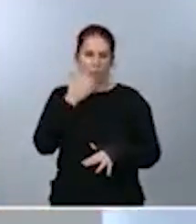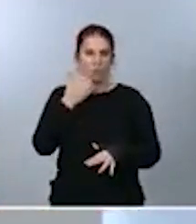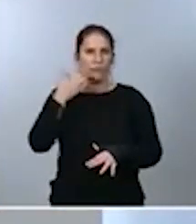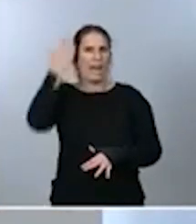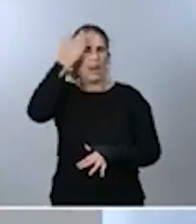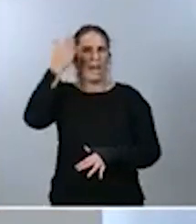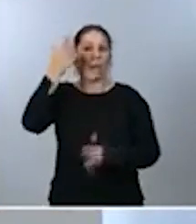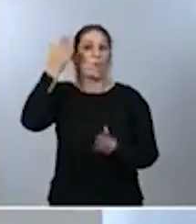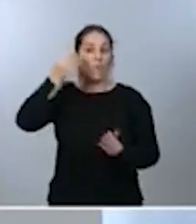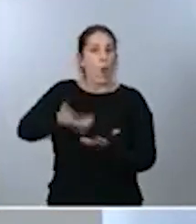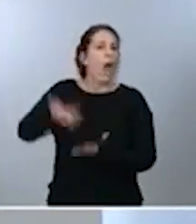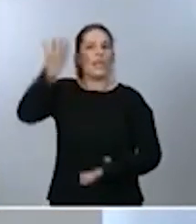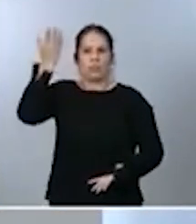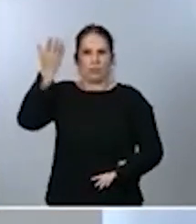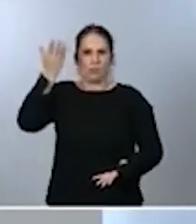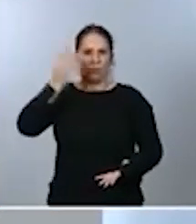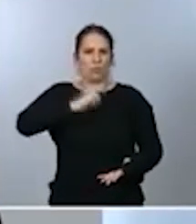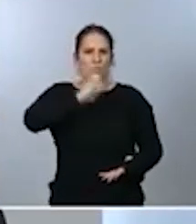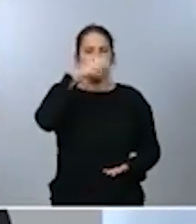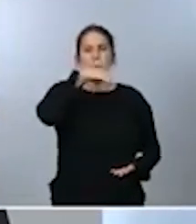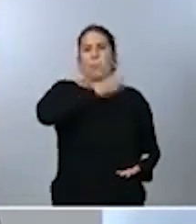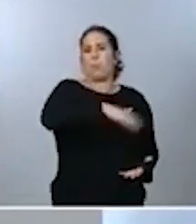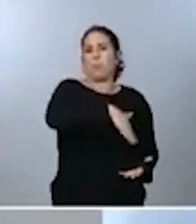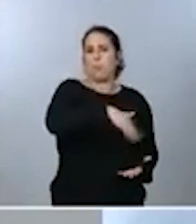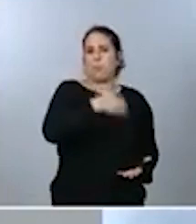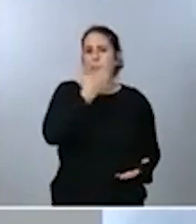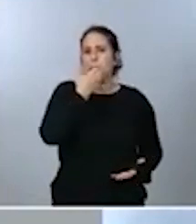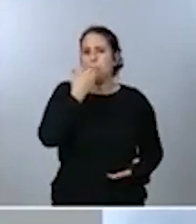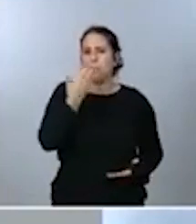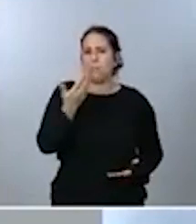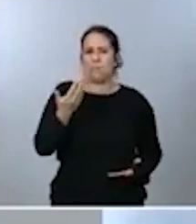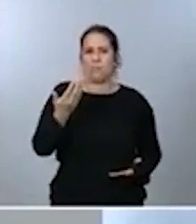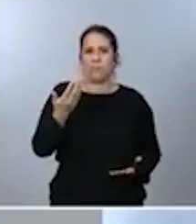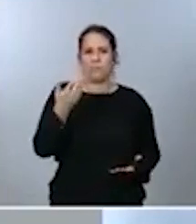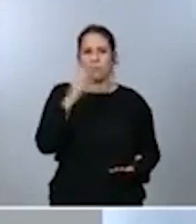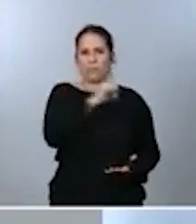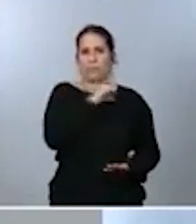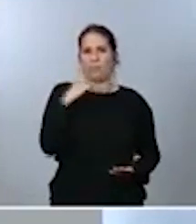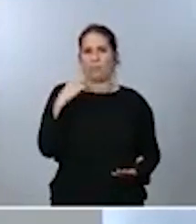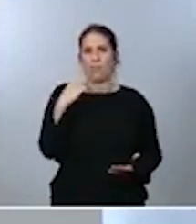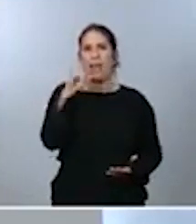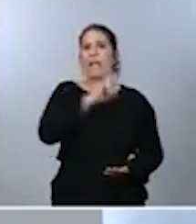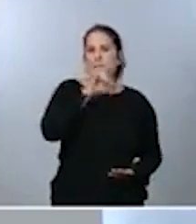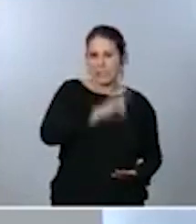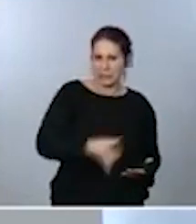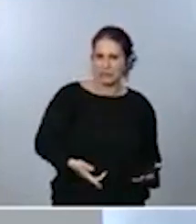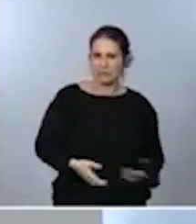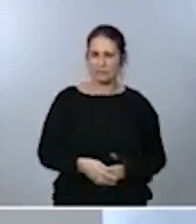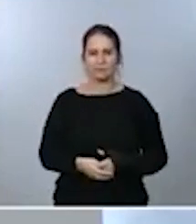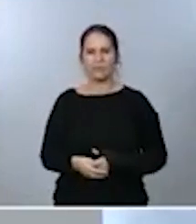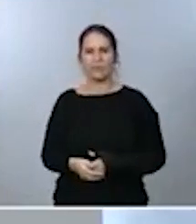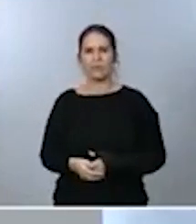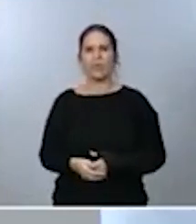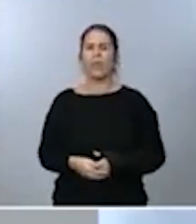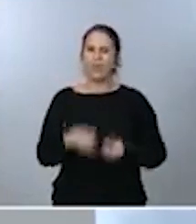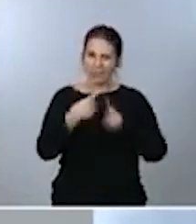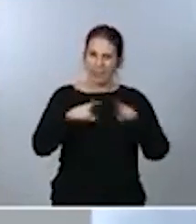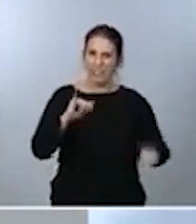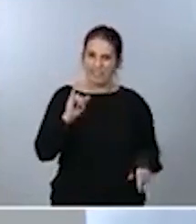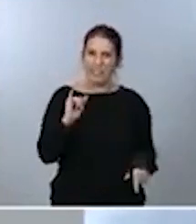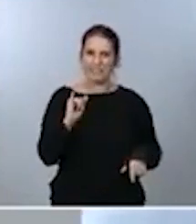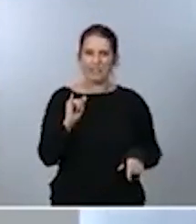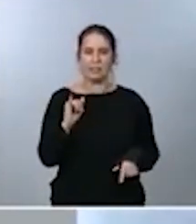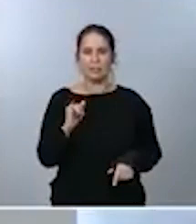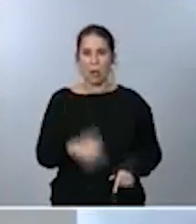Territorios con incidencias mucho más bajas, como, por ejemplo, la Comunidad Autónoma de las Islas Canarias. Es verdad que hay diferencias, pero la situación es